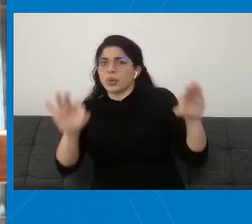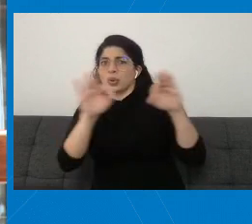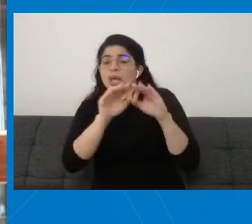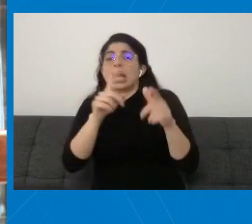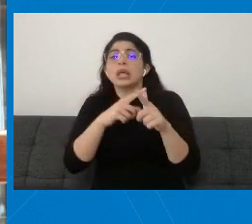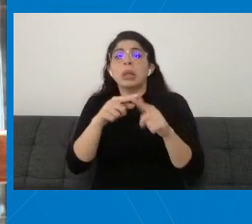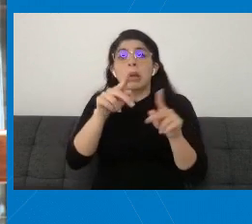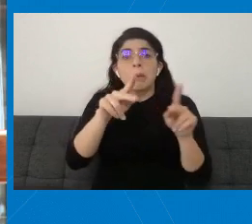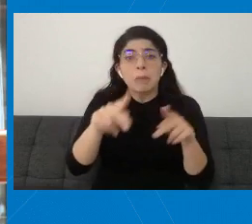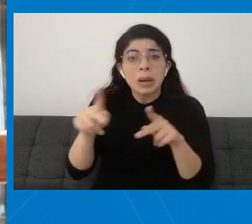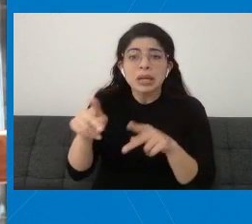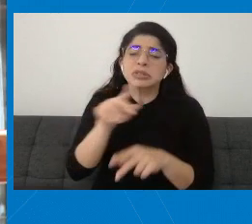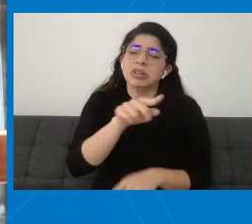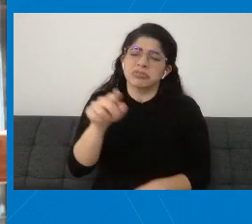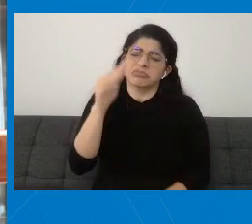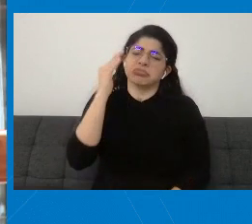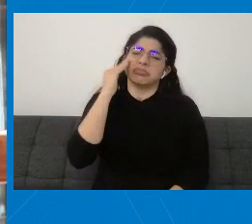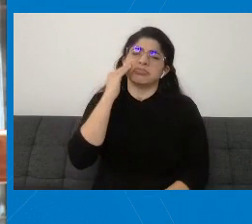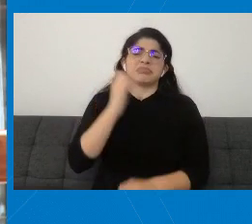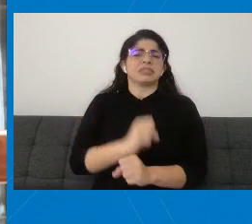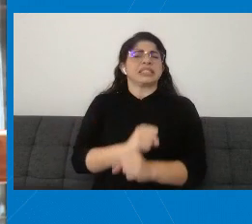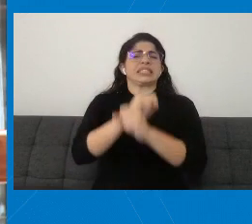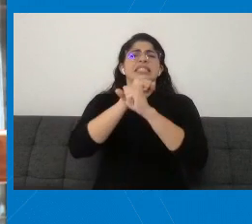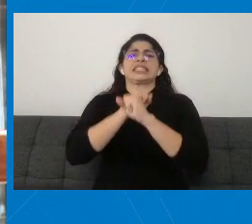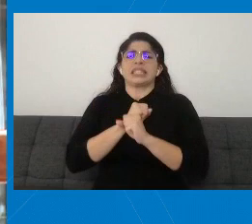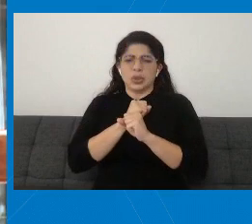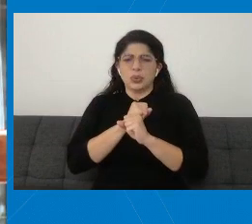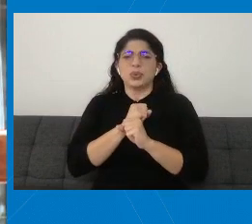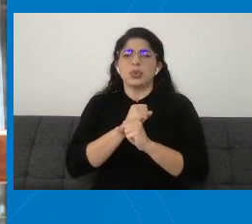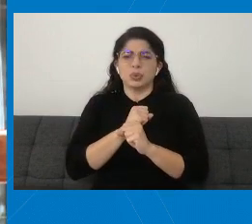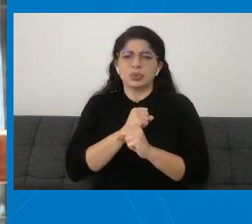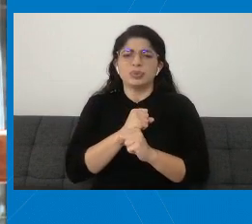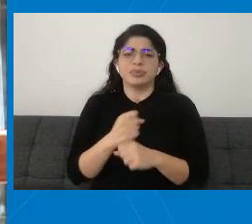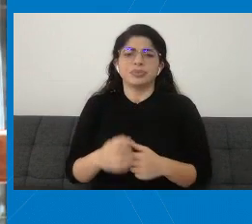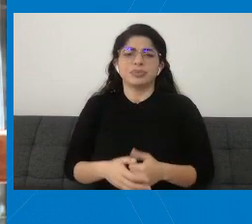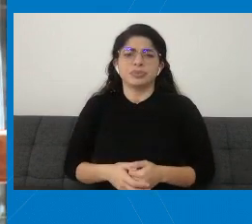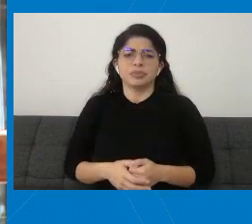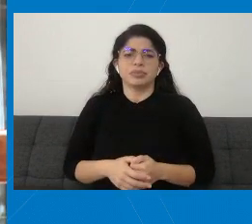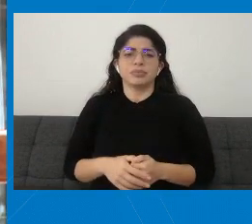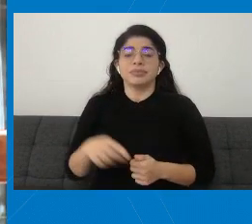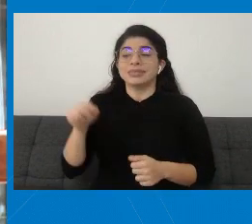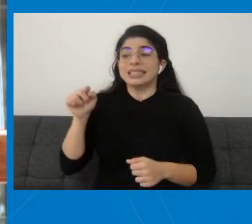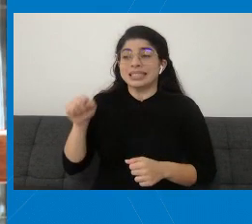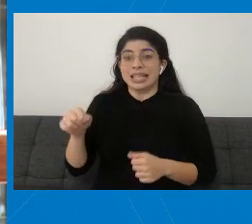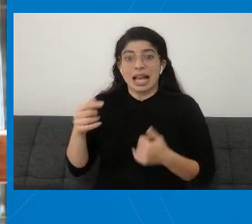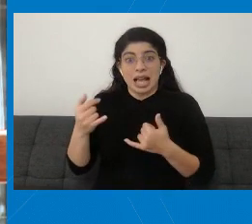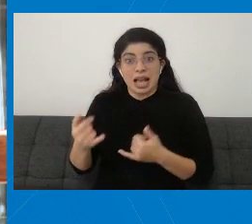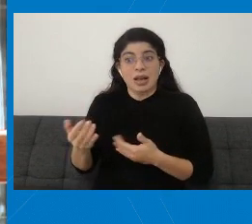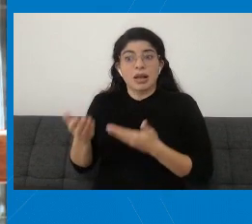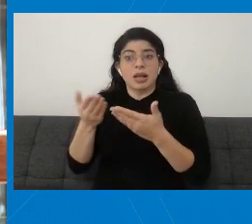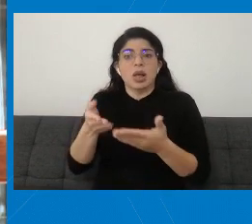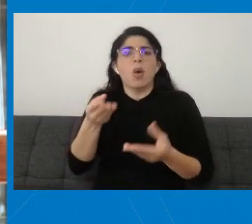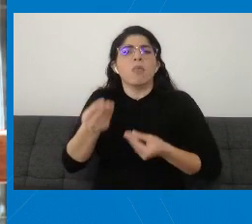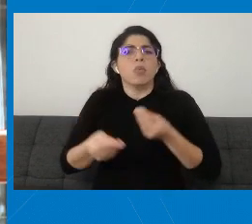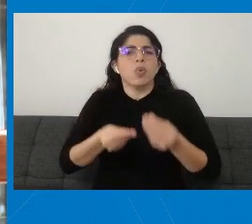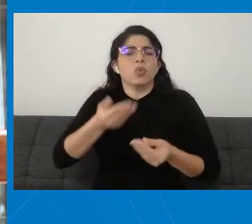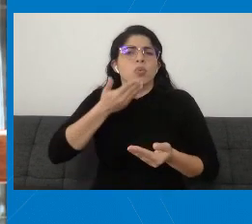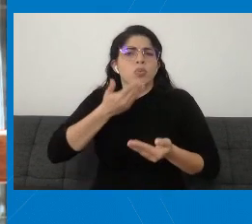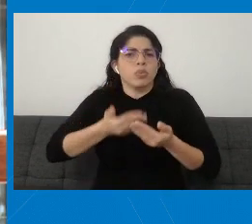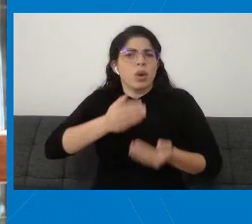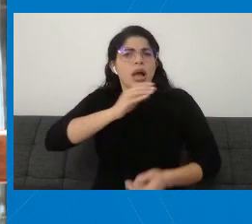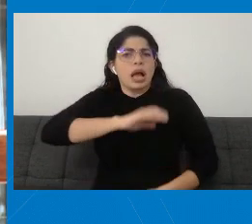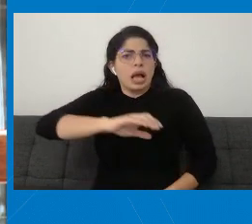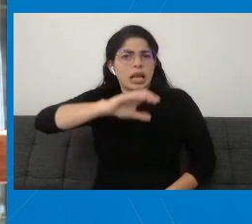pueden estar seguros y seguras de que están recibiendo un producto de calidad que